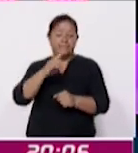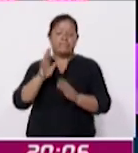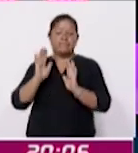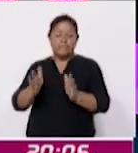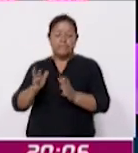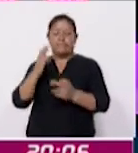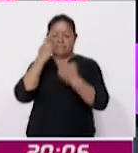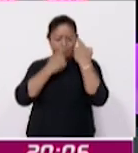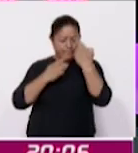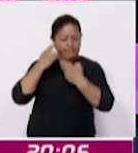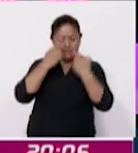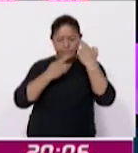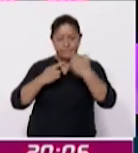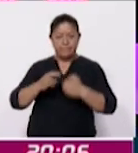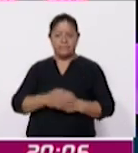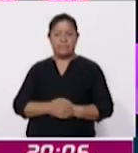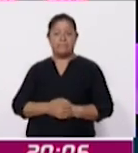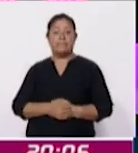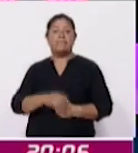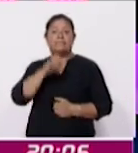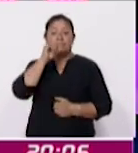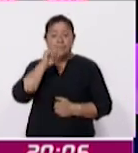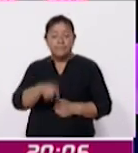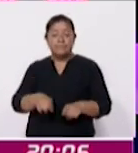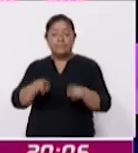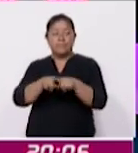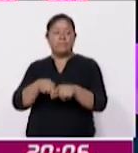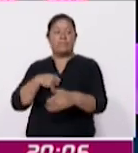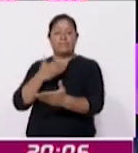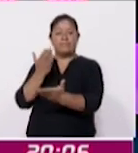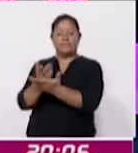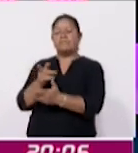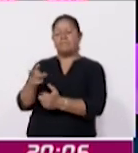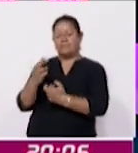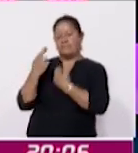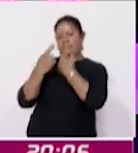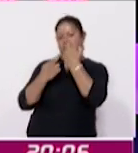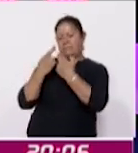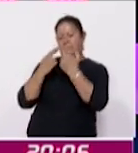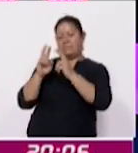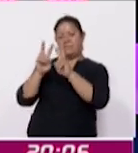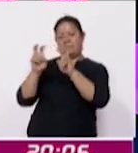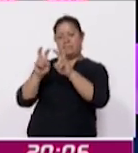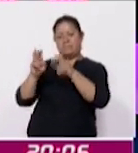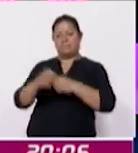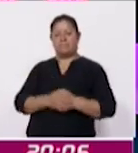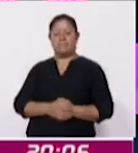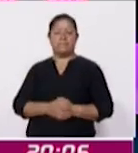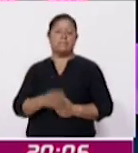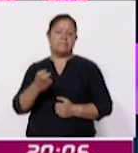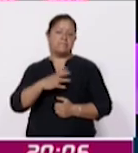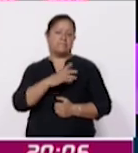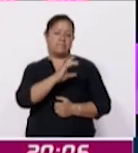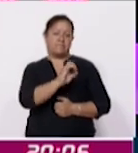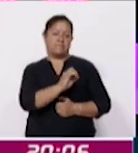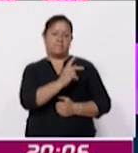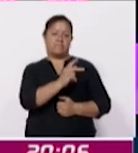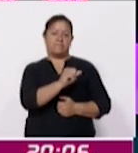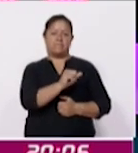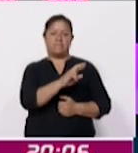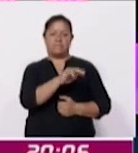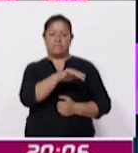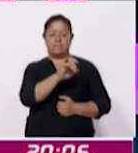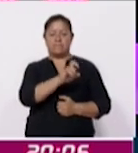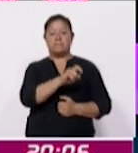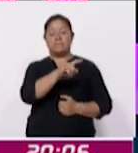revisión. El ente electoral le piden que también revise el tema. Ahí tiene el pronunciamiento de la Coparmex, su representante